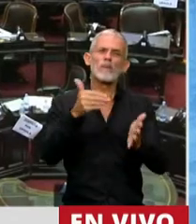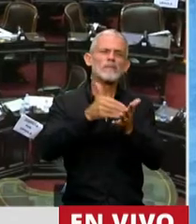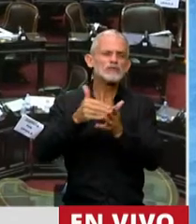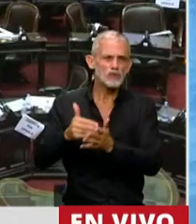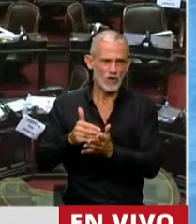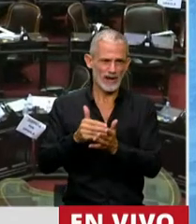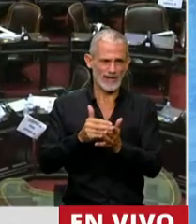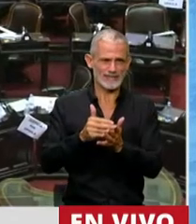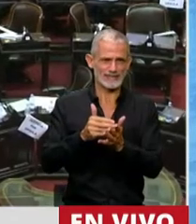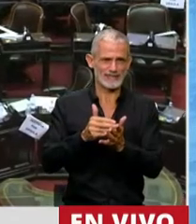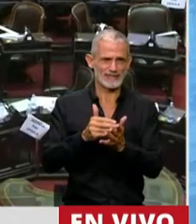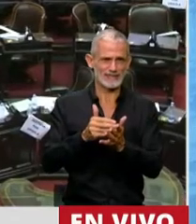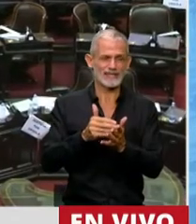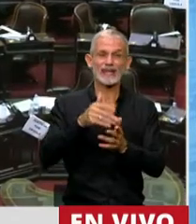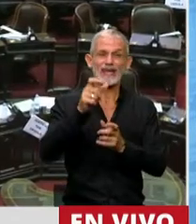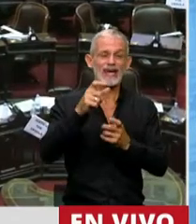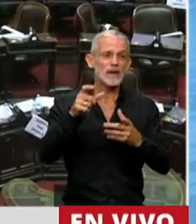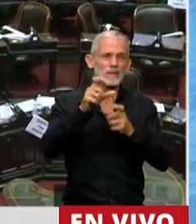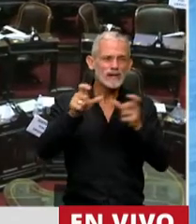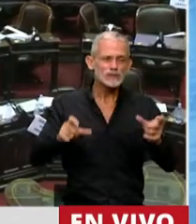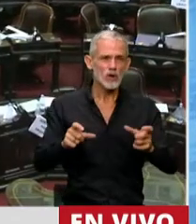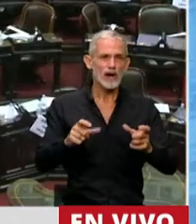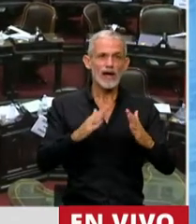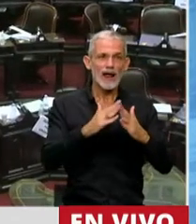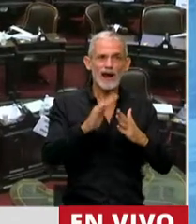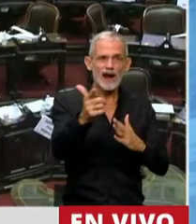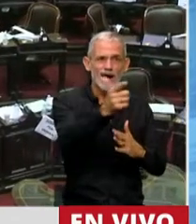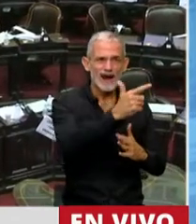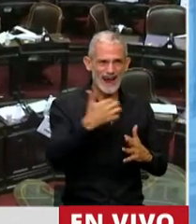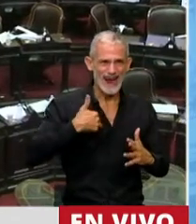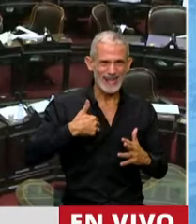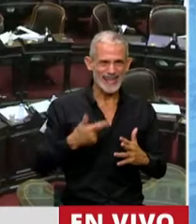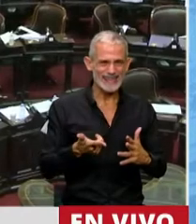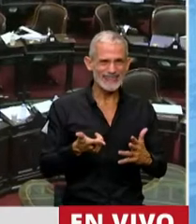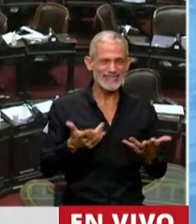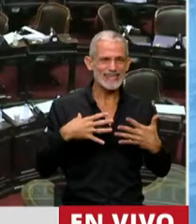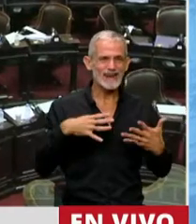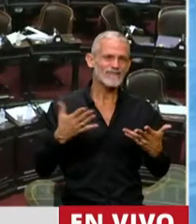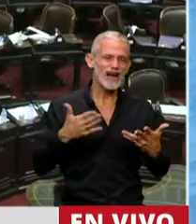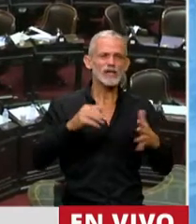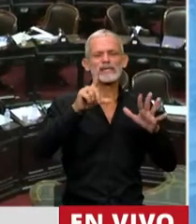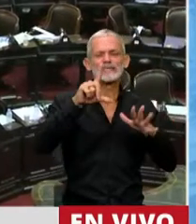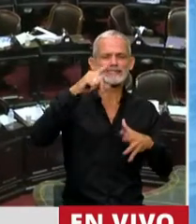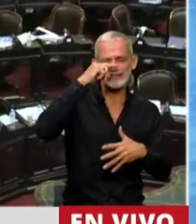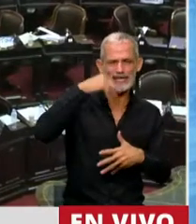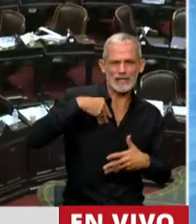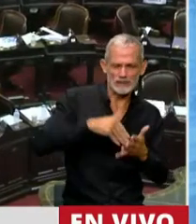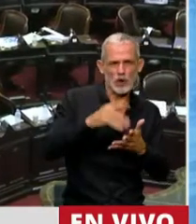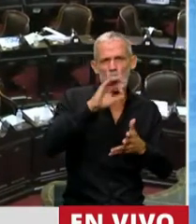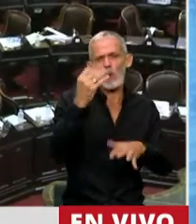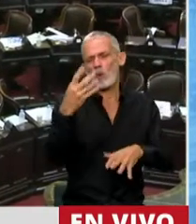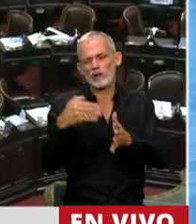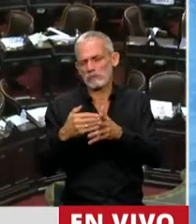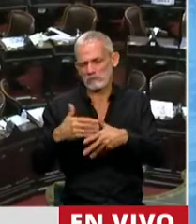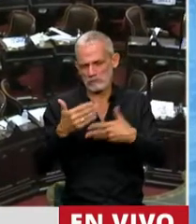de falta de hogares en nuestra Argentina, ya sea 7 millones, ya sea 4 millones,